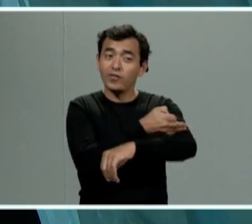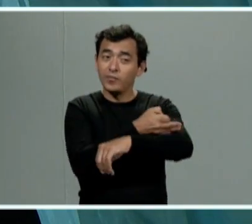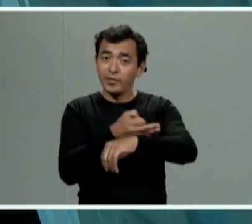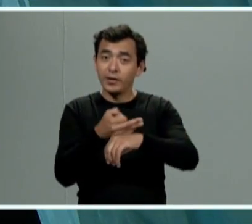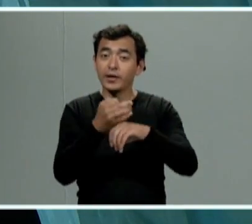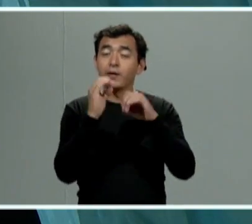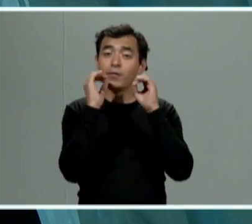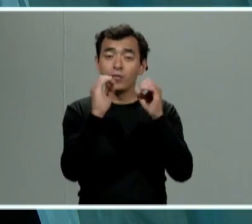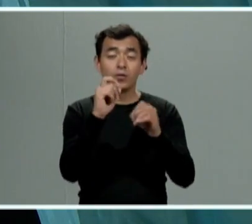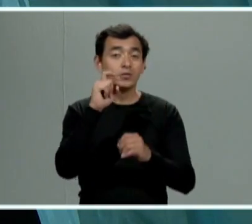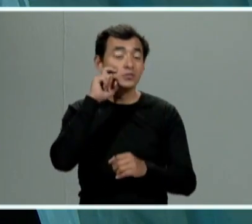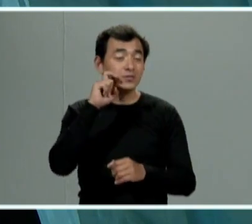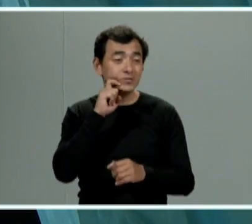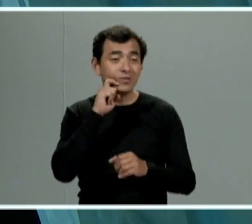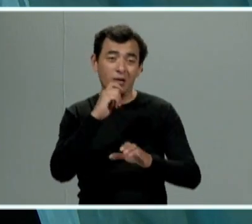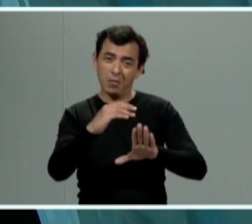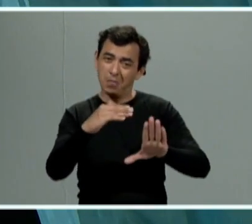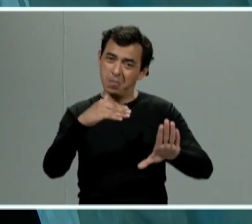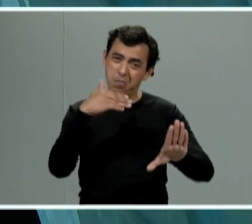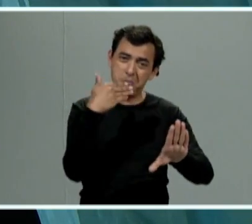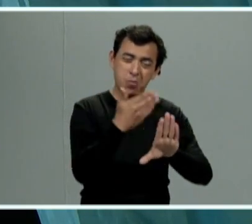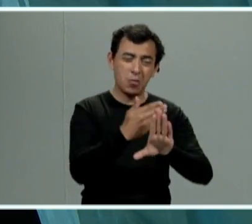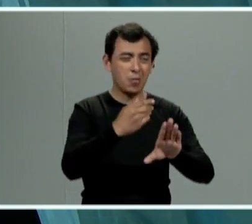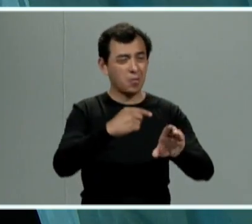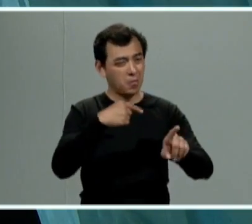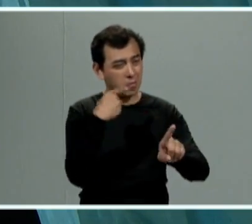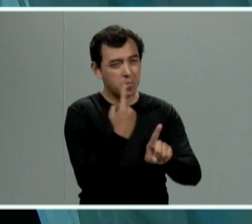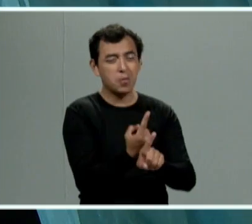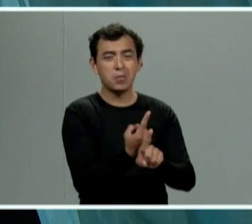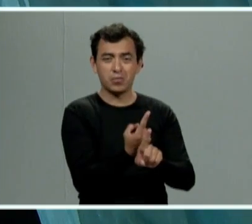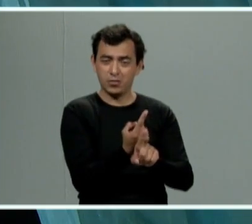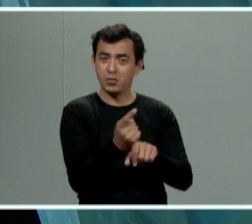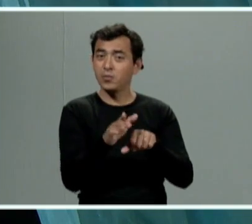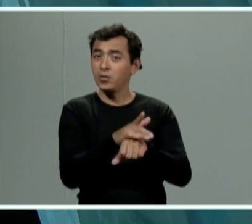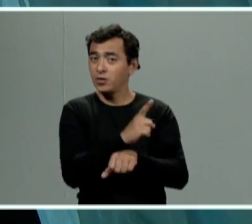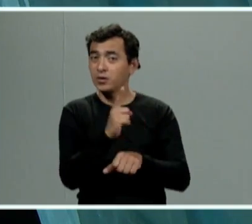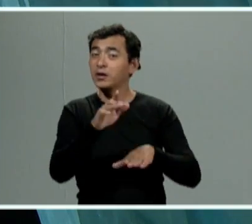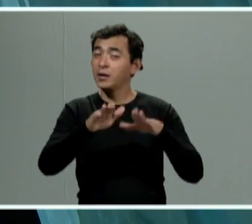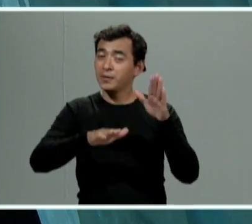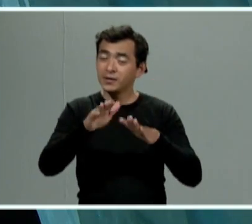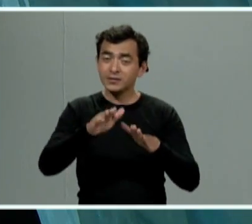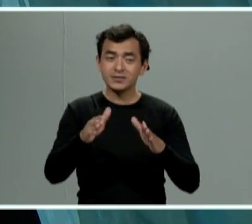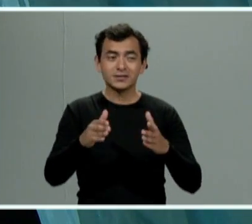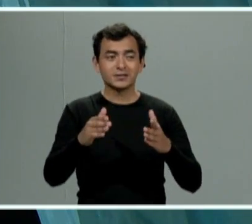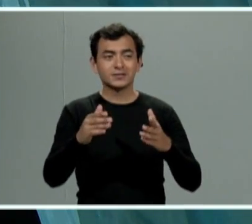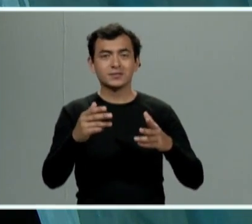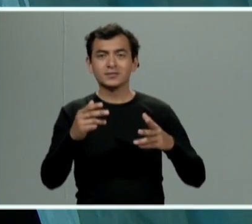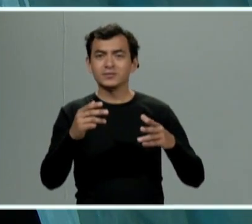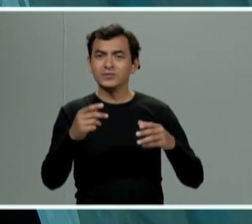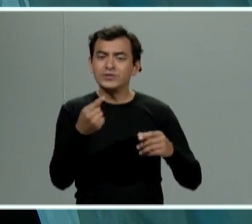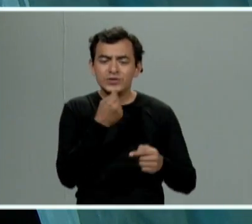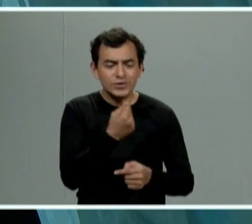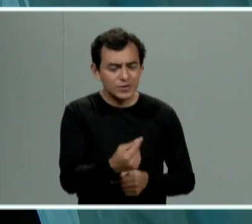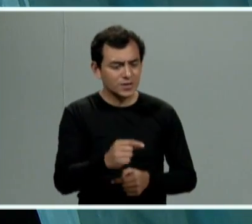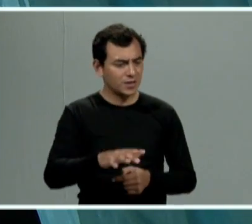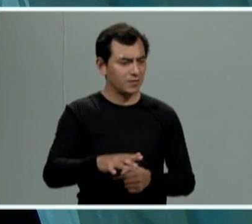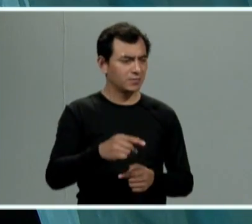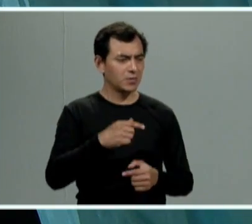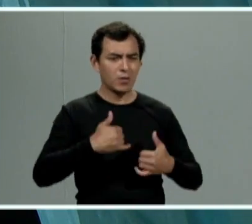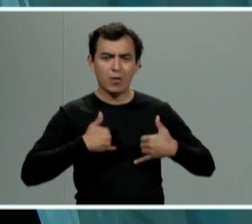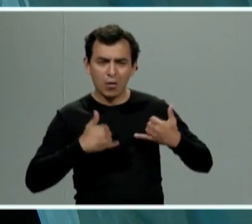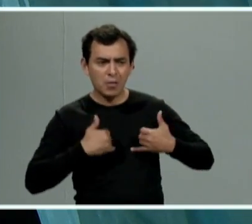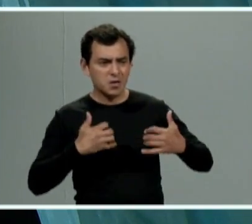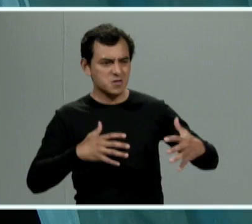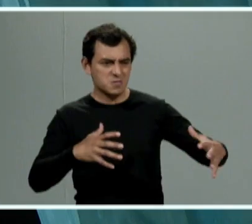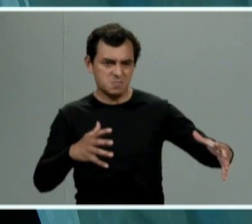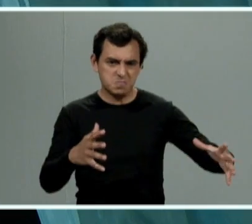momento en que una víctima mayor de edad presenta la denuncia por propio derecho o se lleva a una niña niño o adolescente una vez